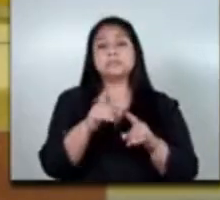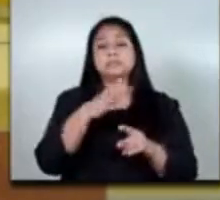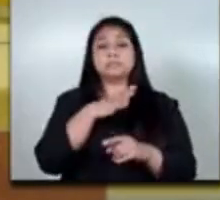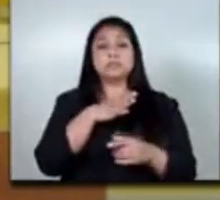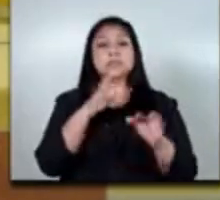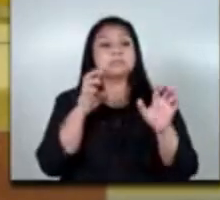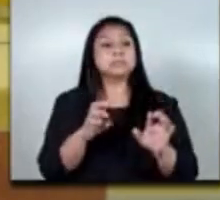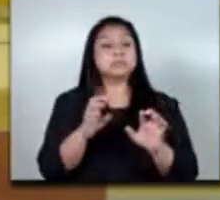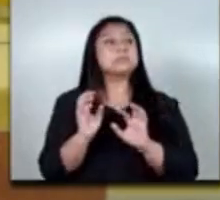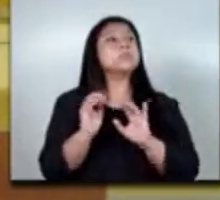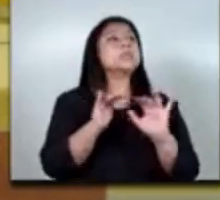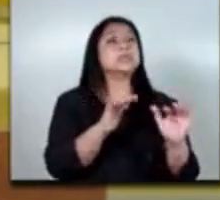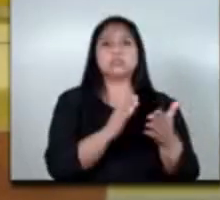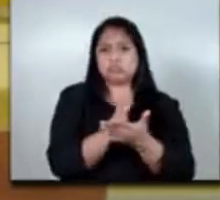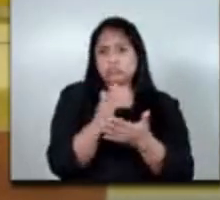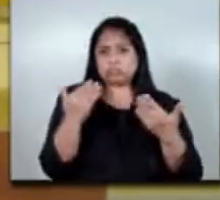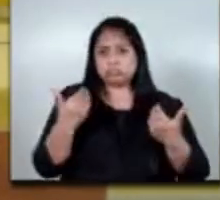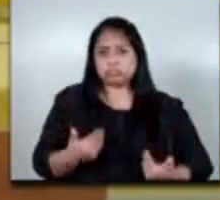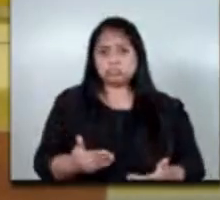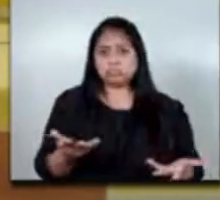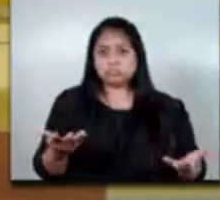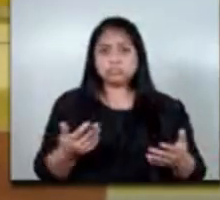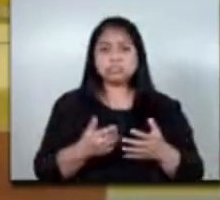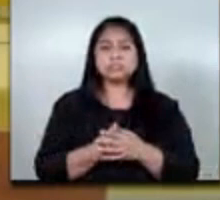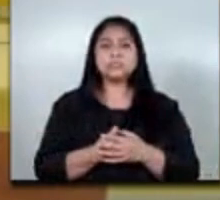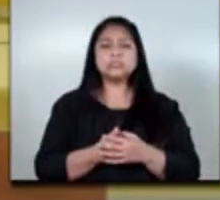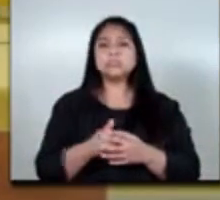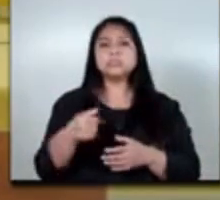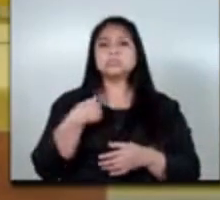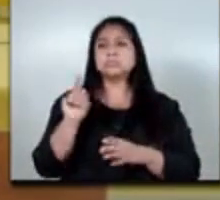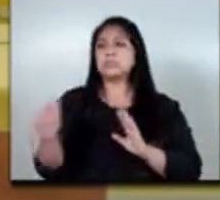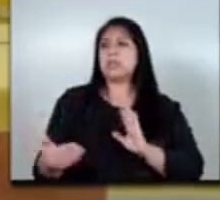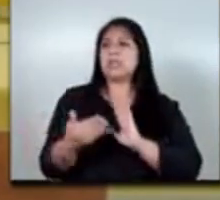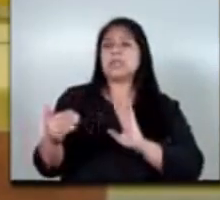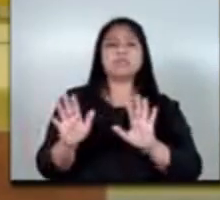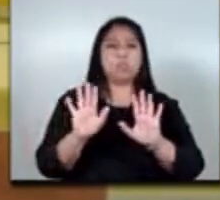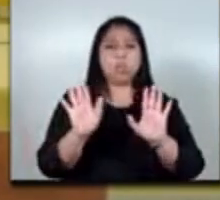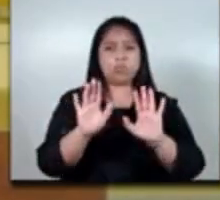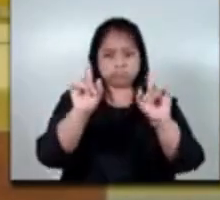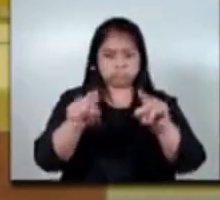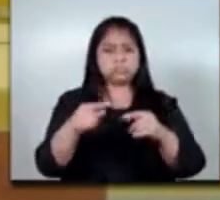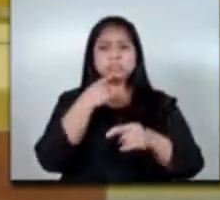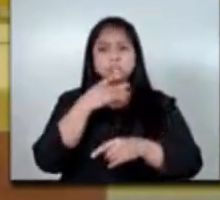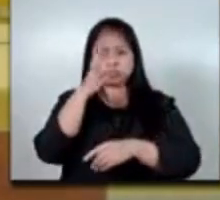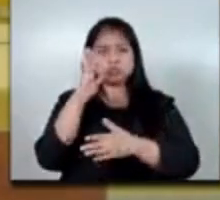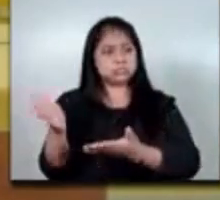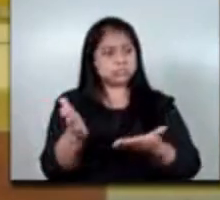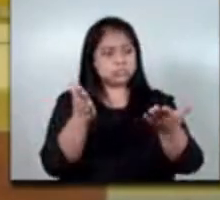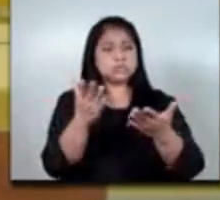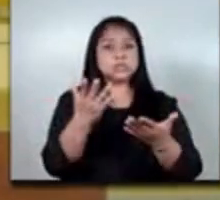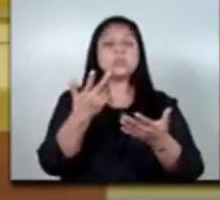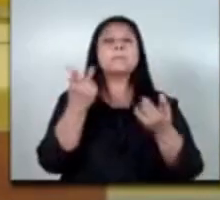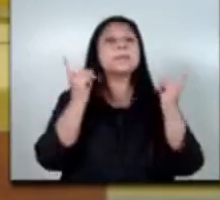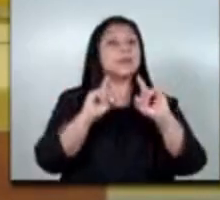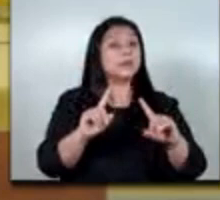de migrar que es un derecho humano nadie está en contra del cumplimiento de ese derecho humano pero para